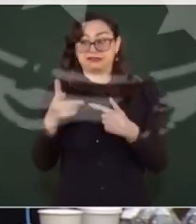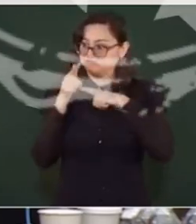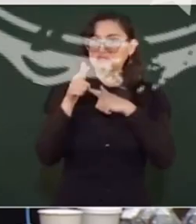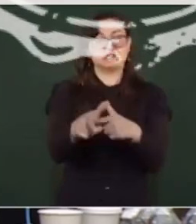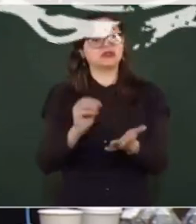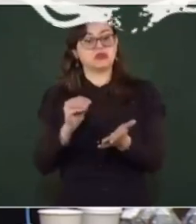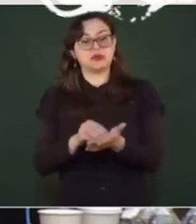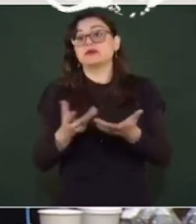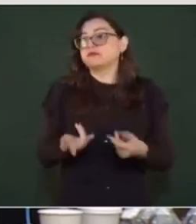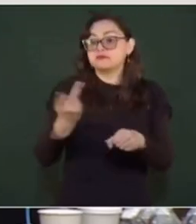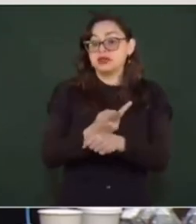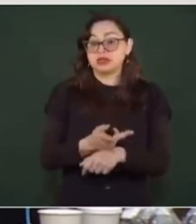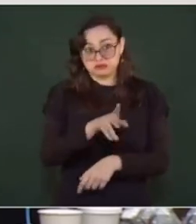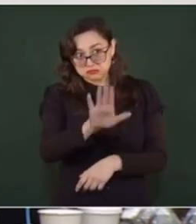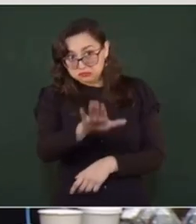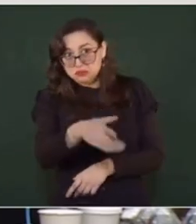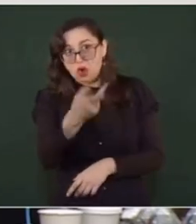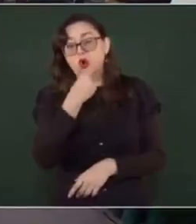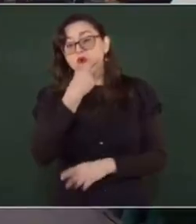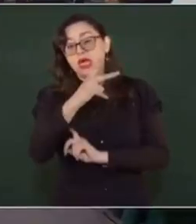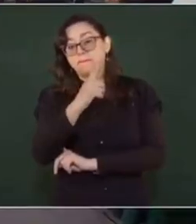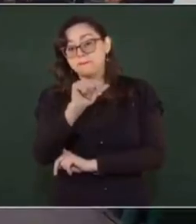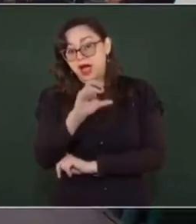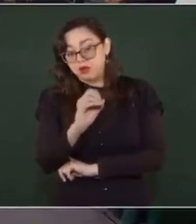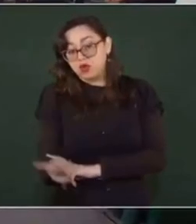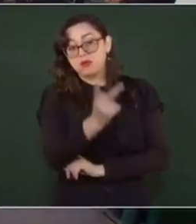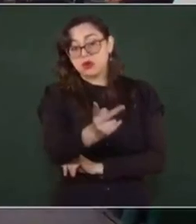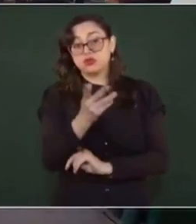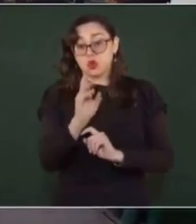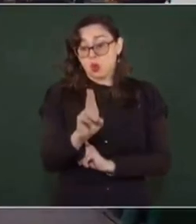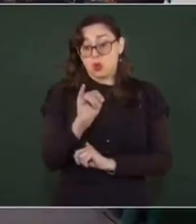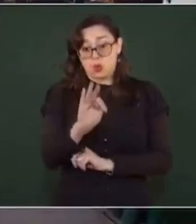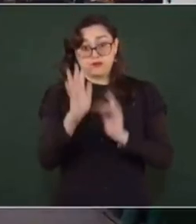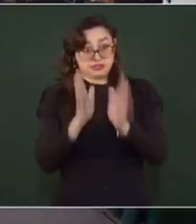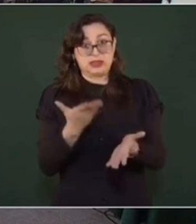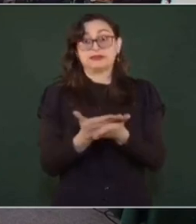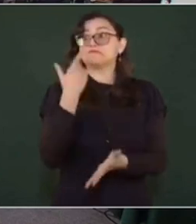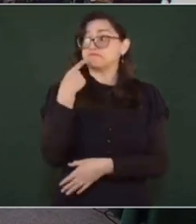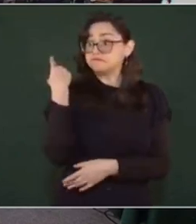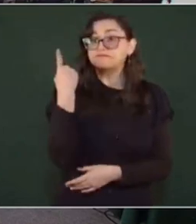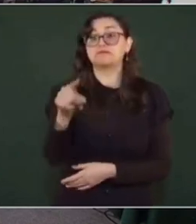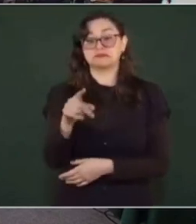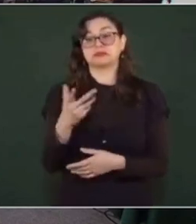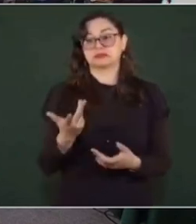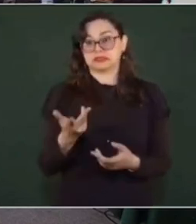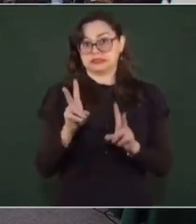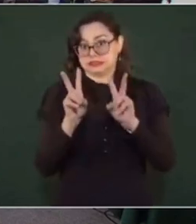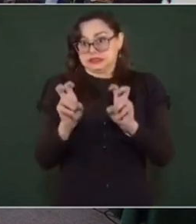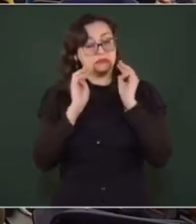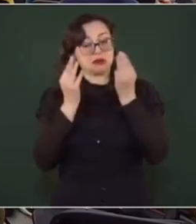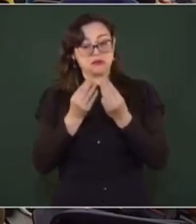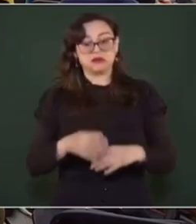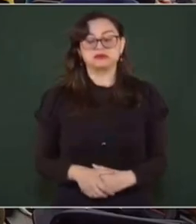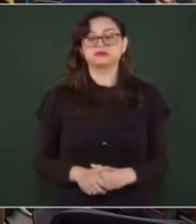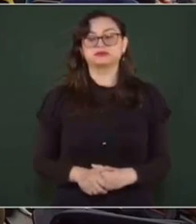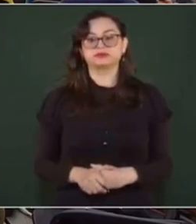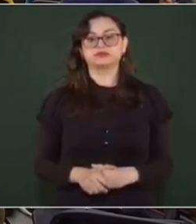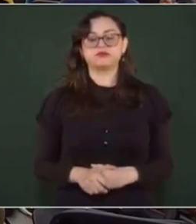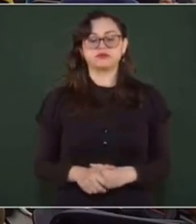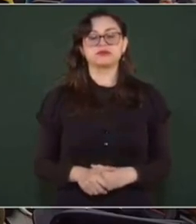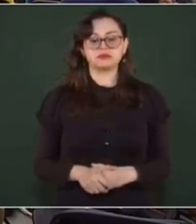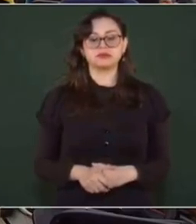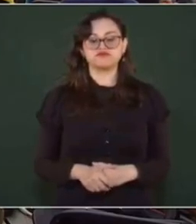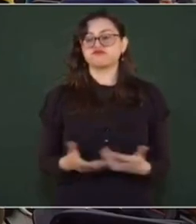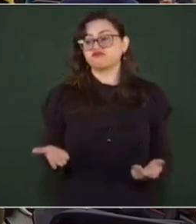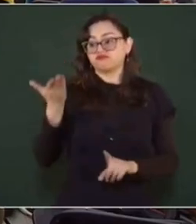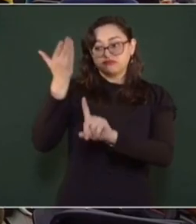Preguntar si la UIF ya presentó denuncia por todo este expediente donde tienen ampliamente documentadas estas operaciones que serían presuntamente con recursos de origen y lícito. Sobre Calderón en